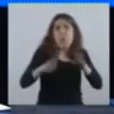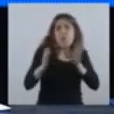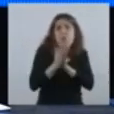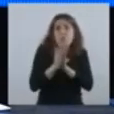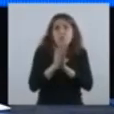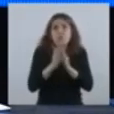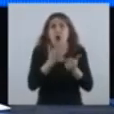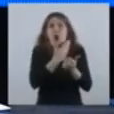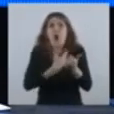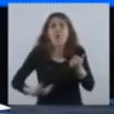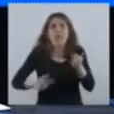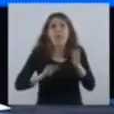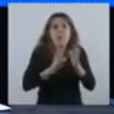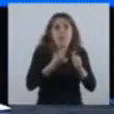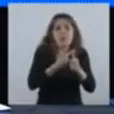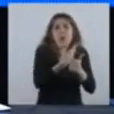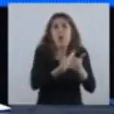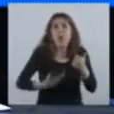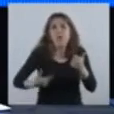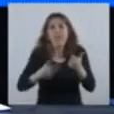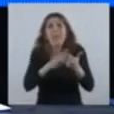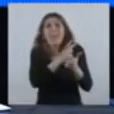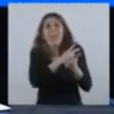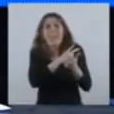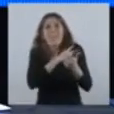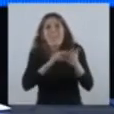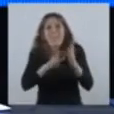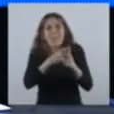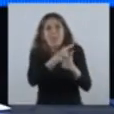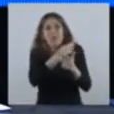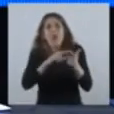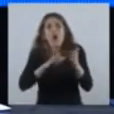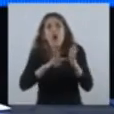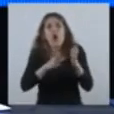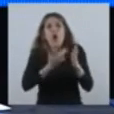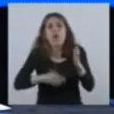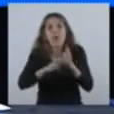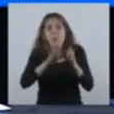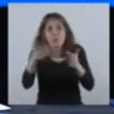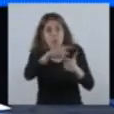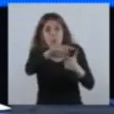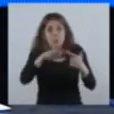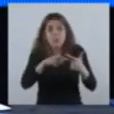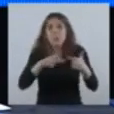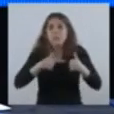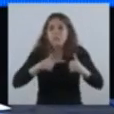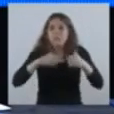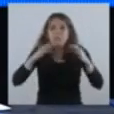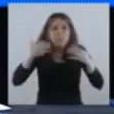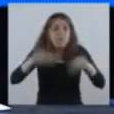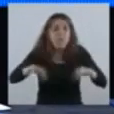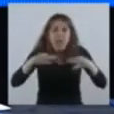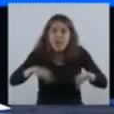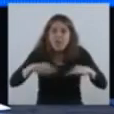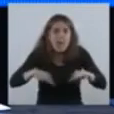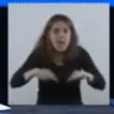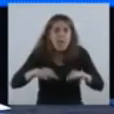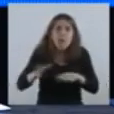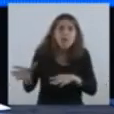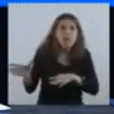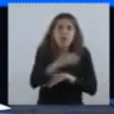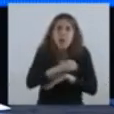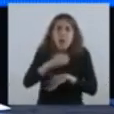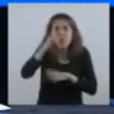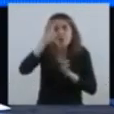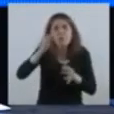y con el jefe de gobierno de la ciudad de Buenos Aires. Y yo diría que es una experiencia que debemos tener en cuenta,